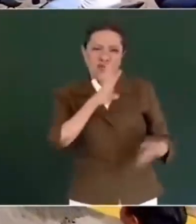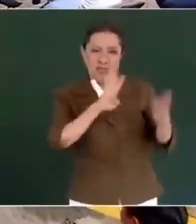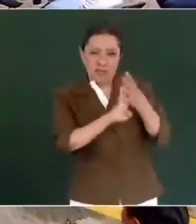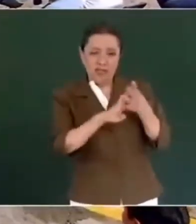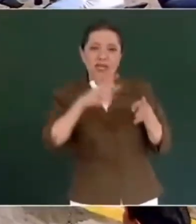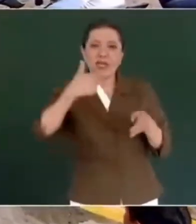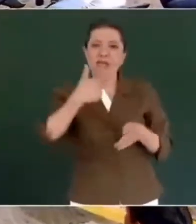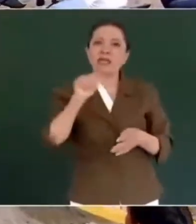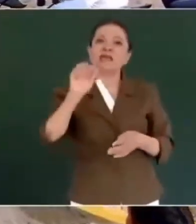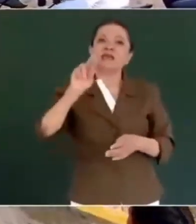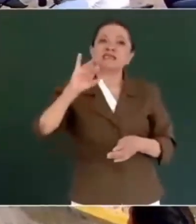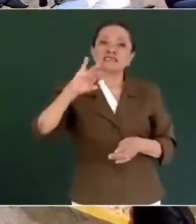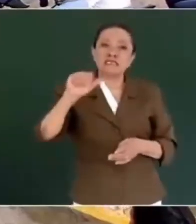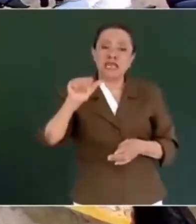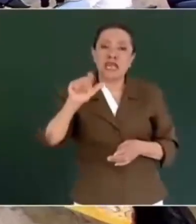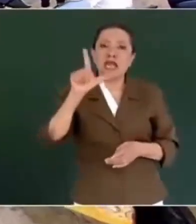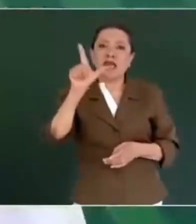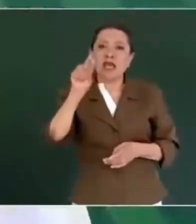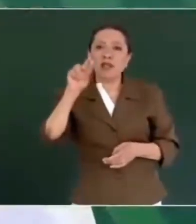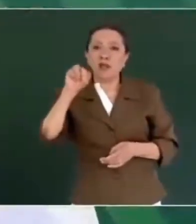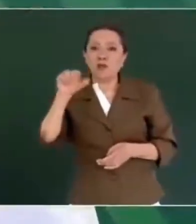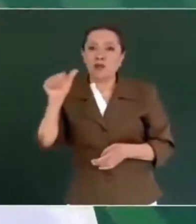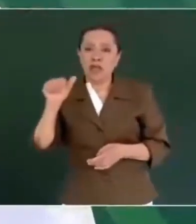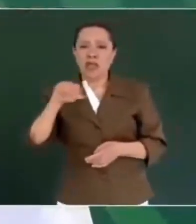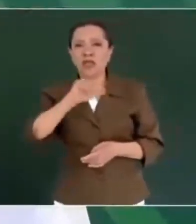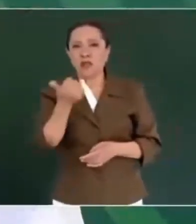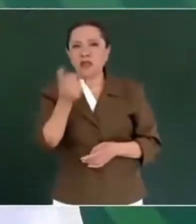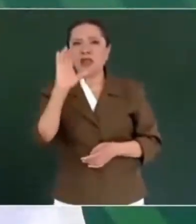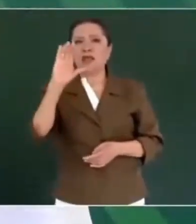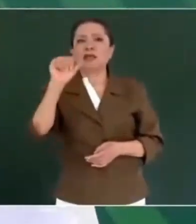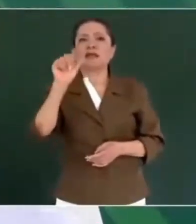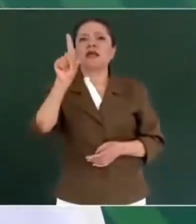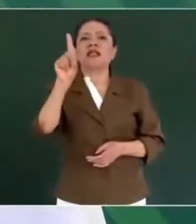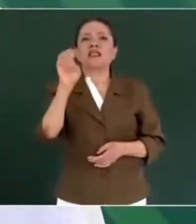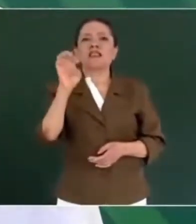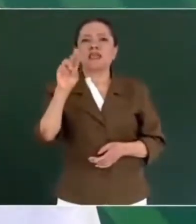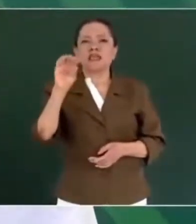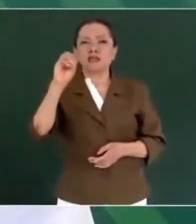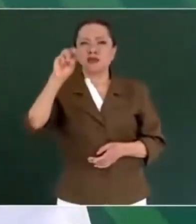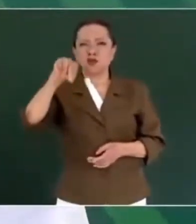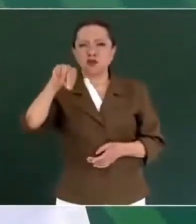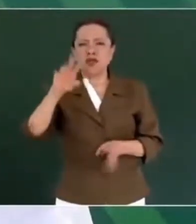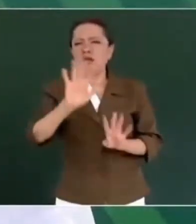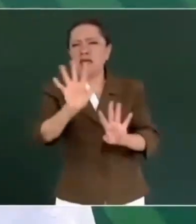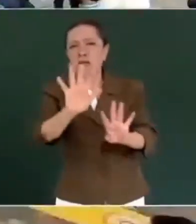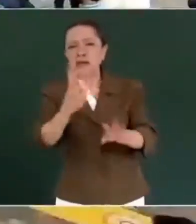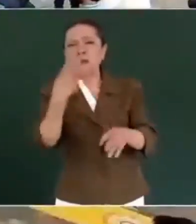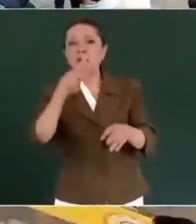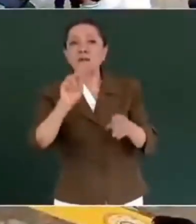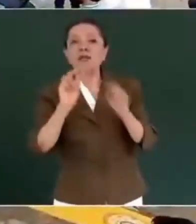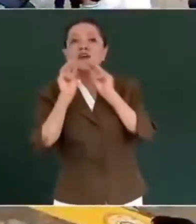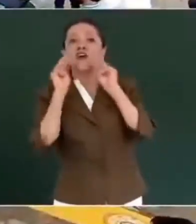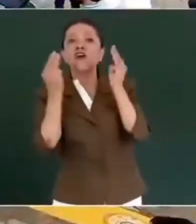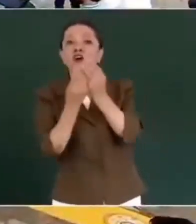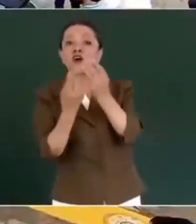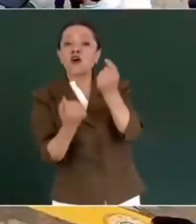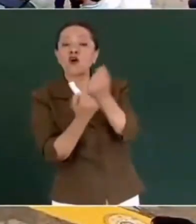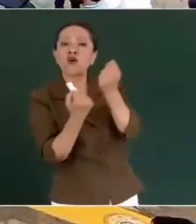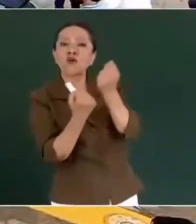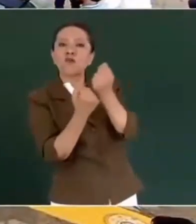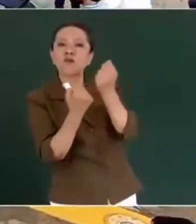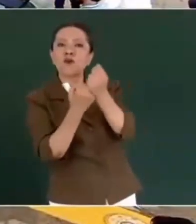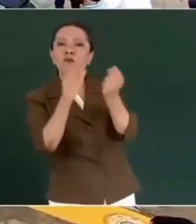Calderón, no, pero ni García Luna ni Calderón, sino el cártel del Pacífico manejaba